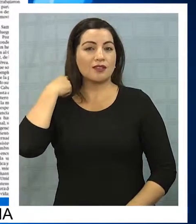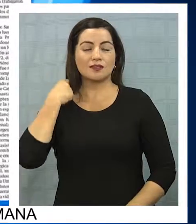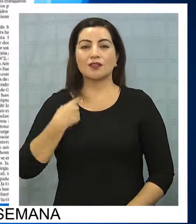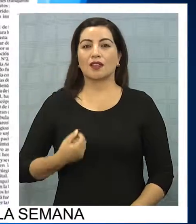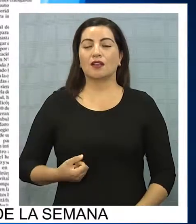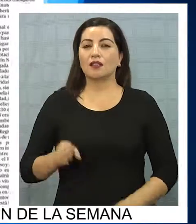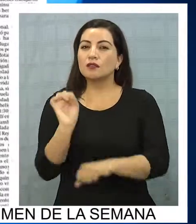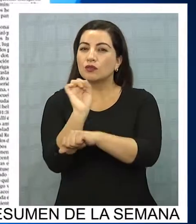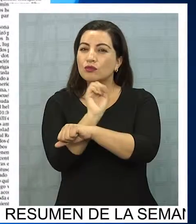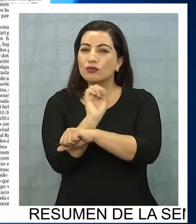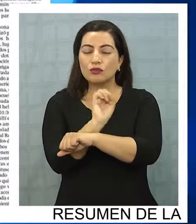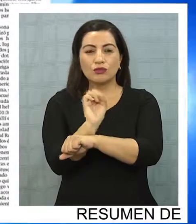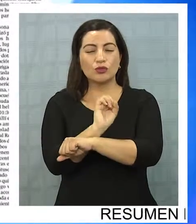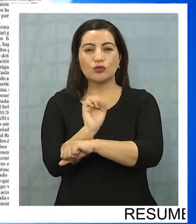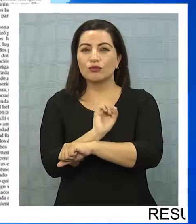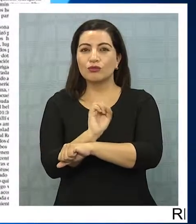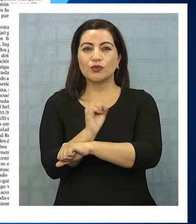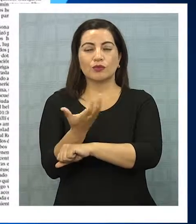conducir, digamos,